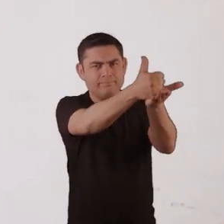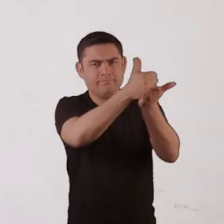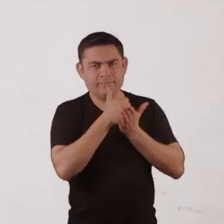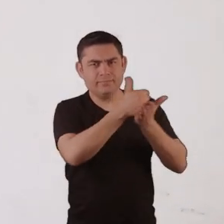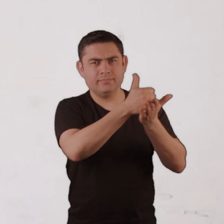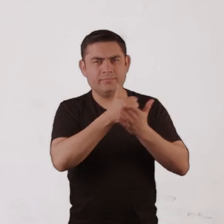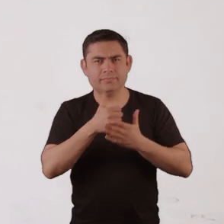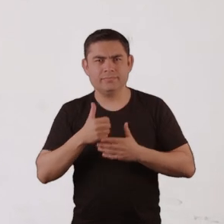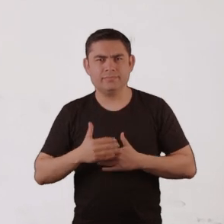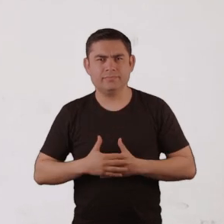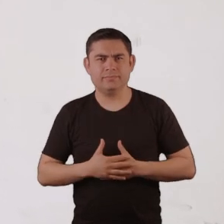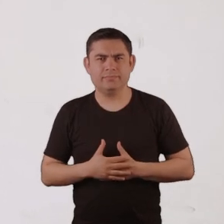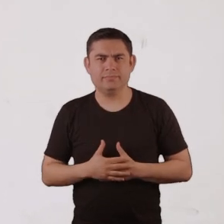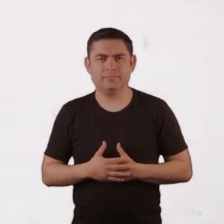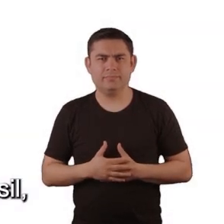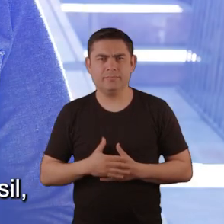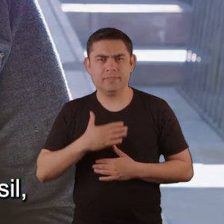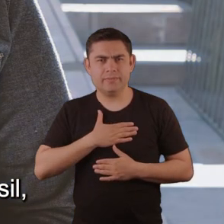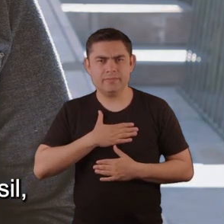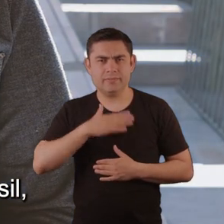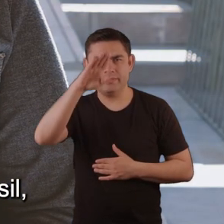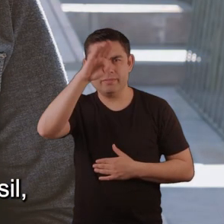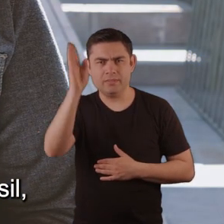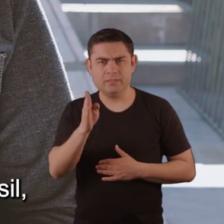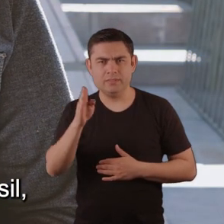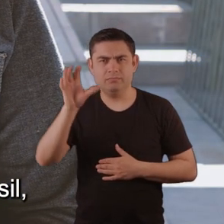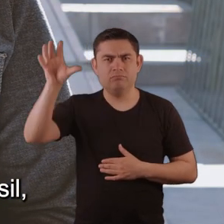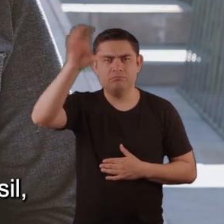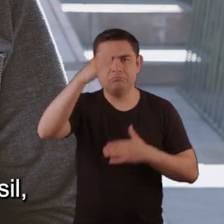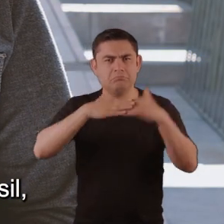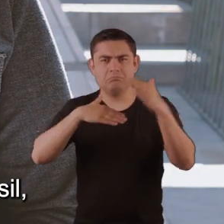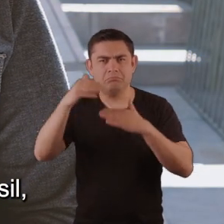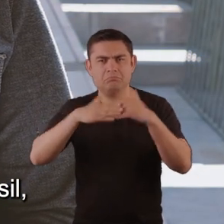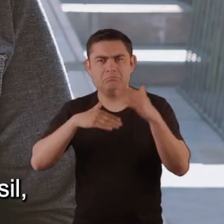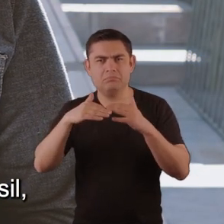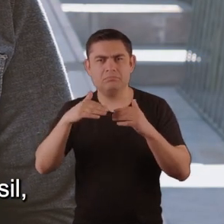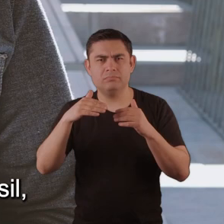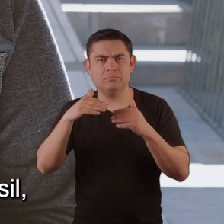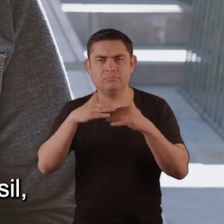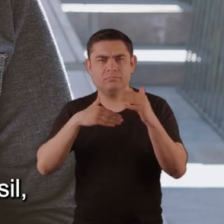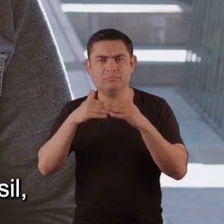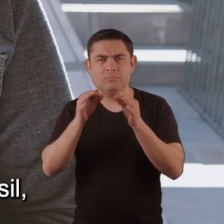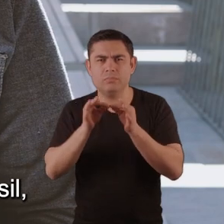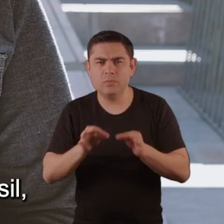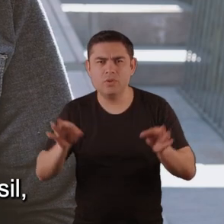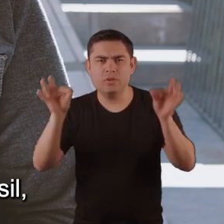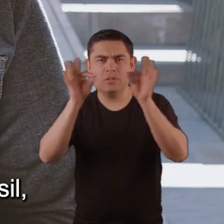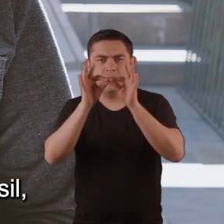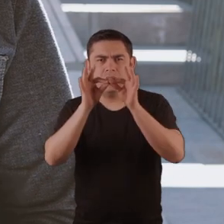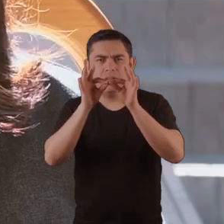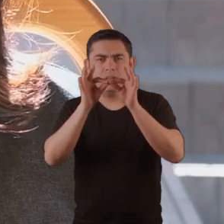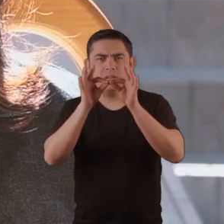en la situación que cada uno estamos atravesando. Y no importa si es aquí en Brasil o fuera de